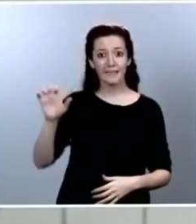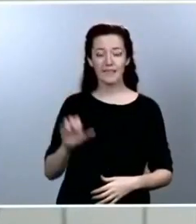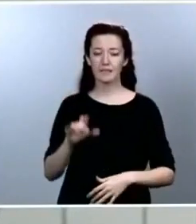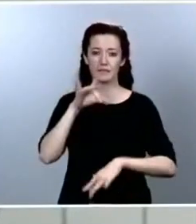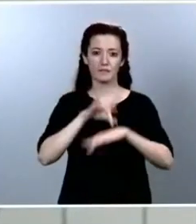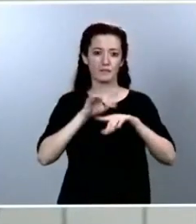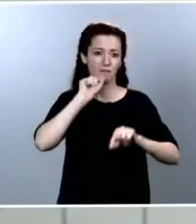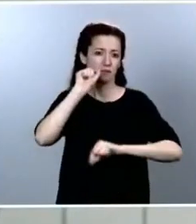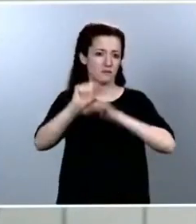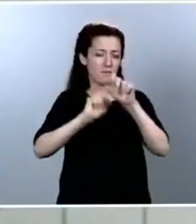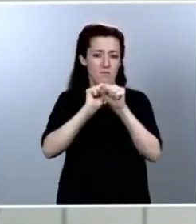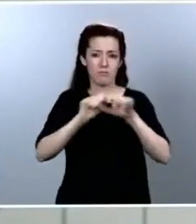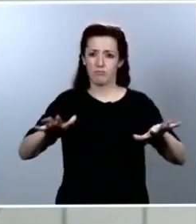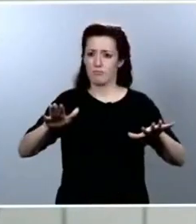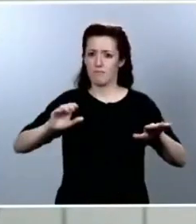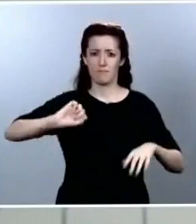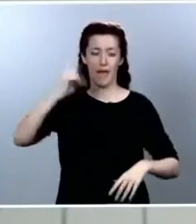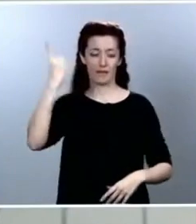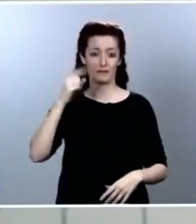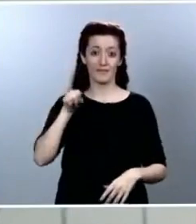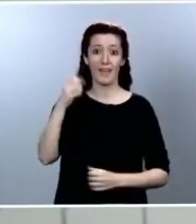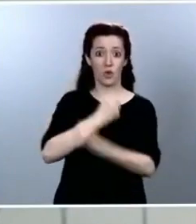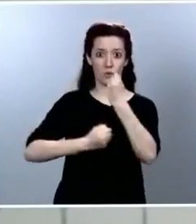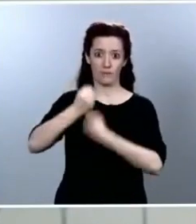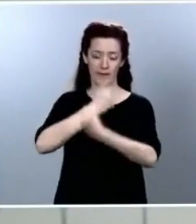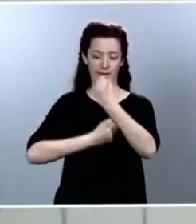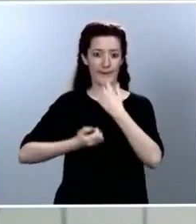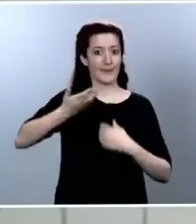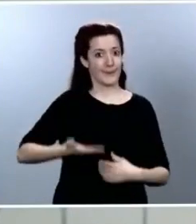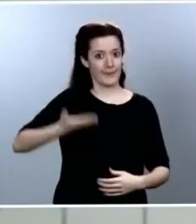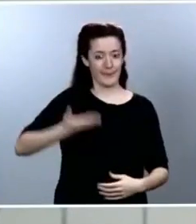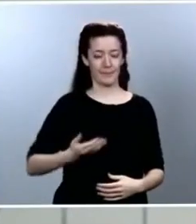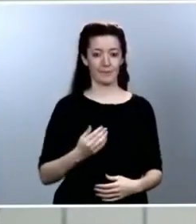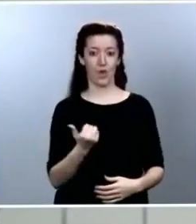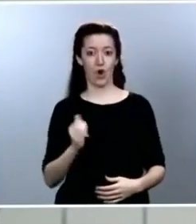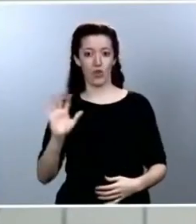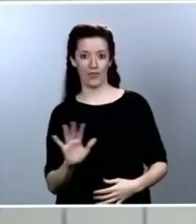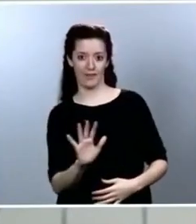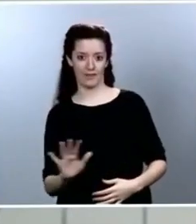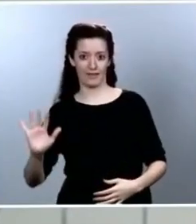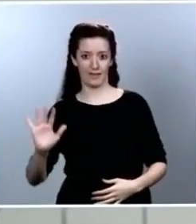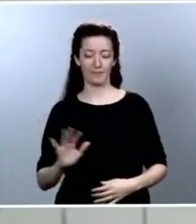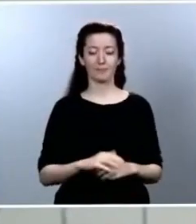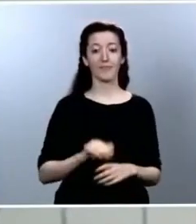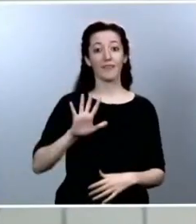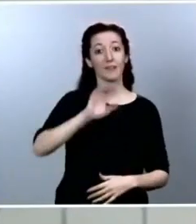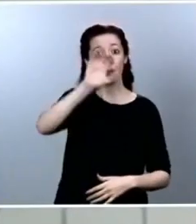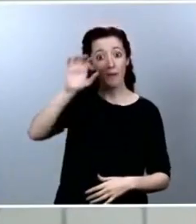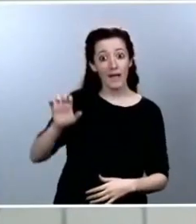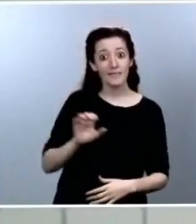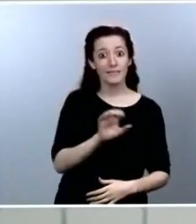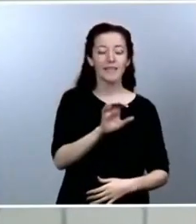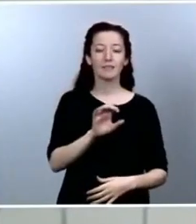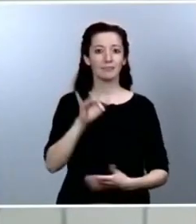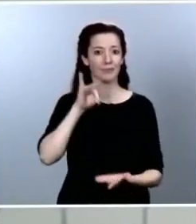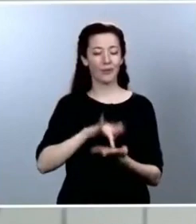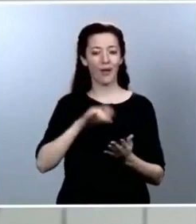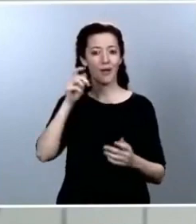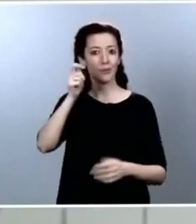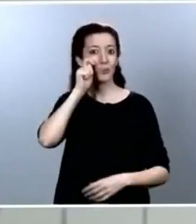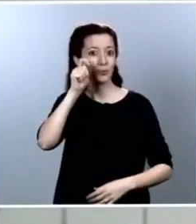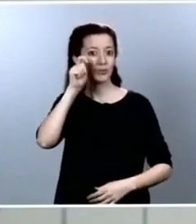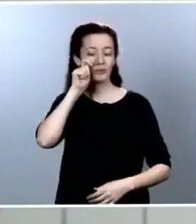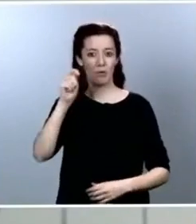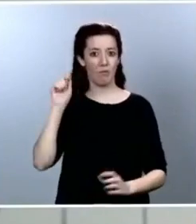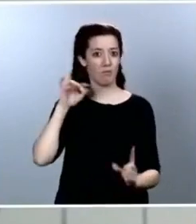Gobierno, quien ha calificado la medida de pequeña conquista. Pero sí ha advertido que la prudencia debe marcar estas iniciativias pues nos